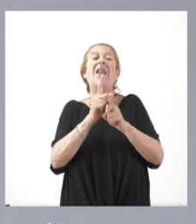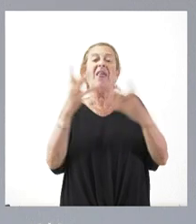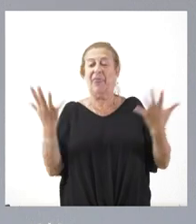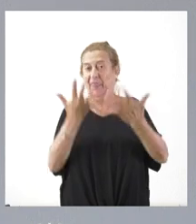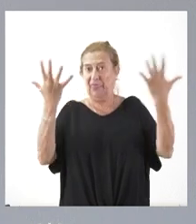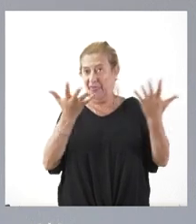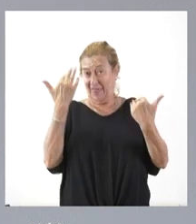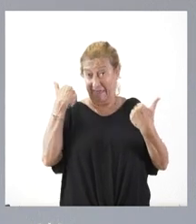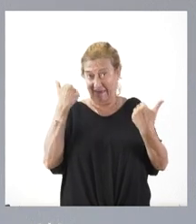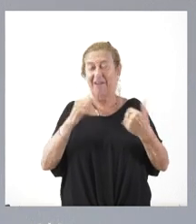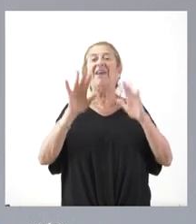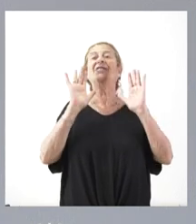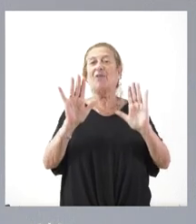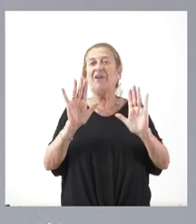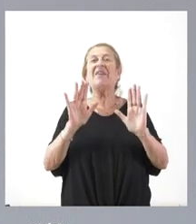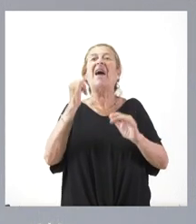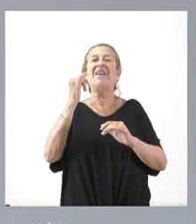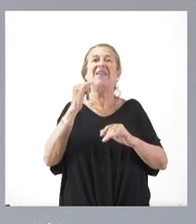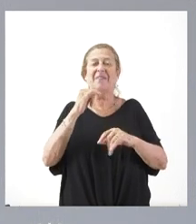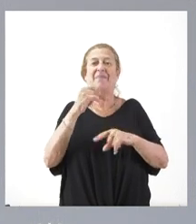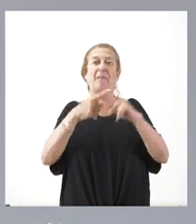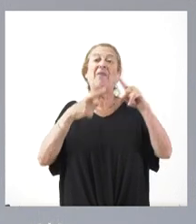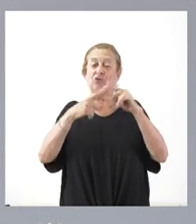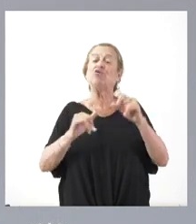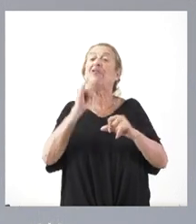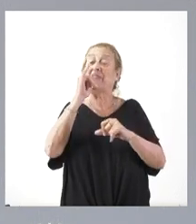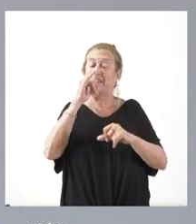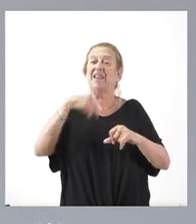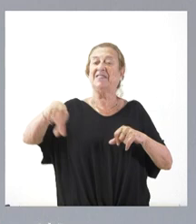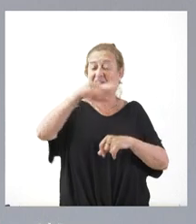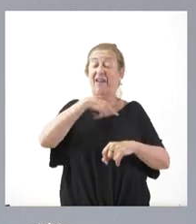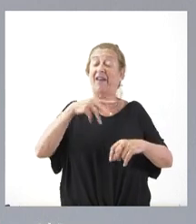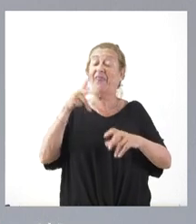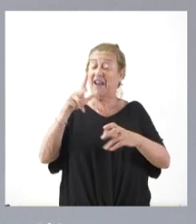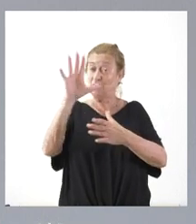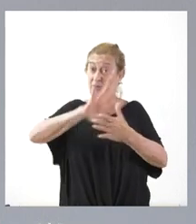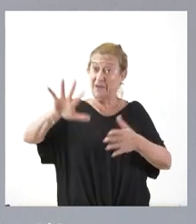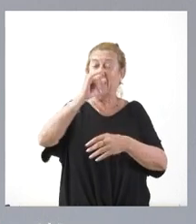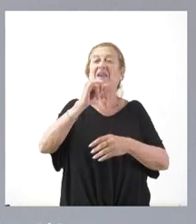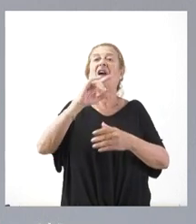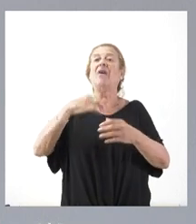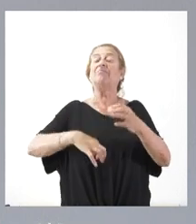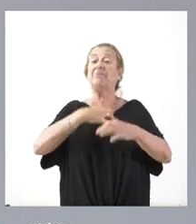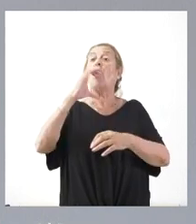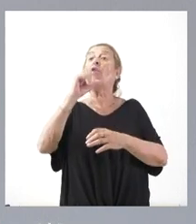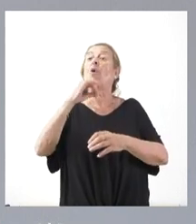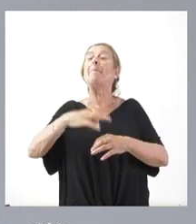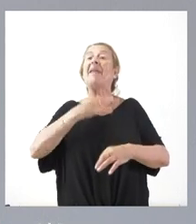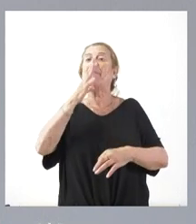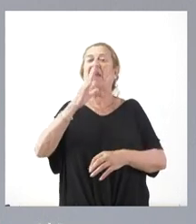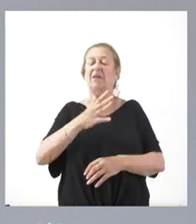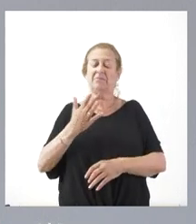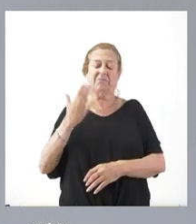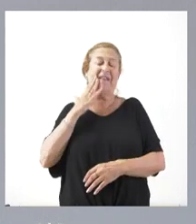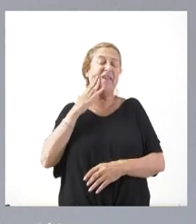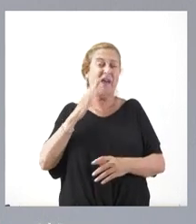y que hay medios suficientes en el Estado de Derecho y en el Código Penal para garantizar el derecho al honor y el